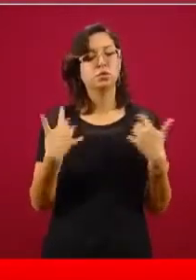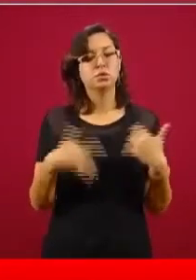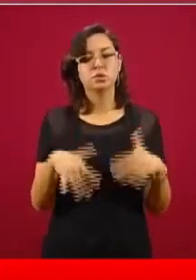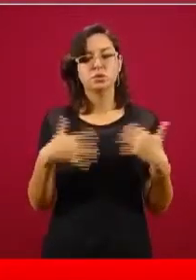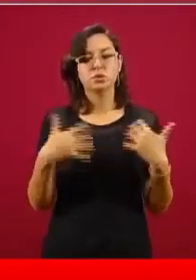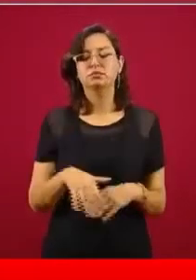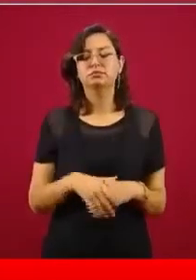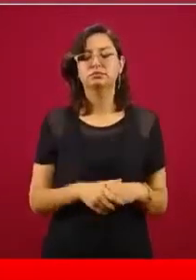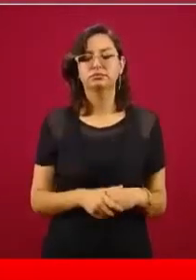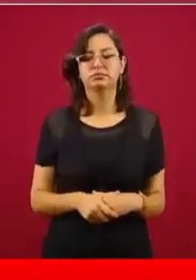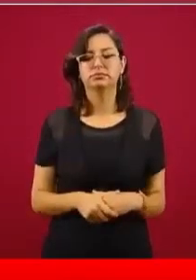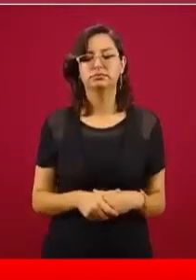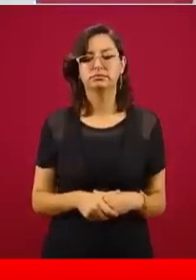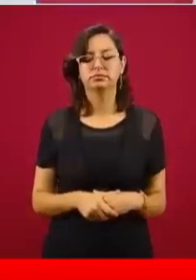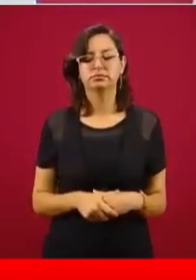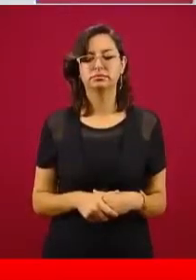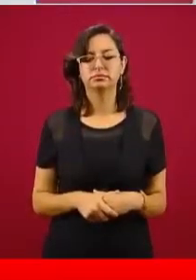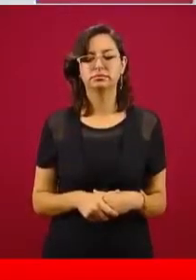extraordinario.